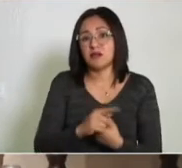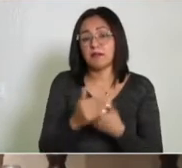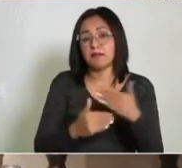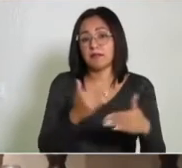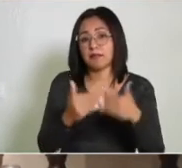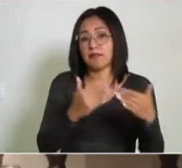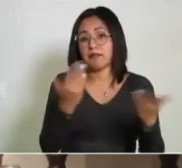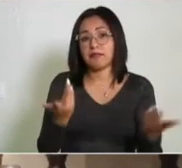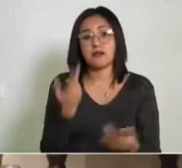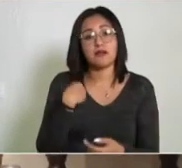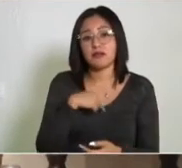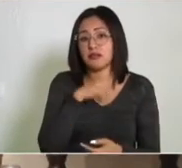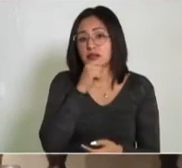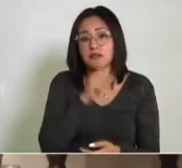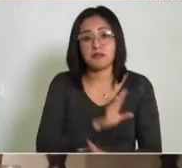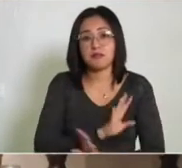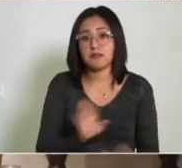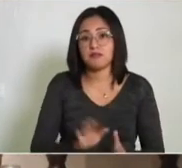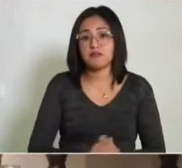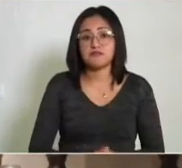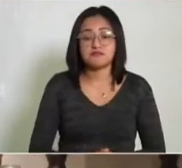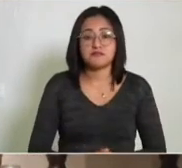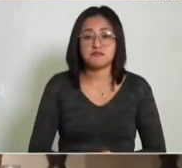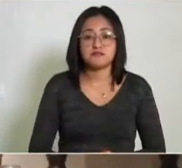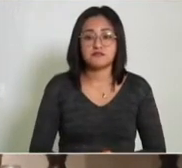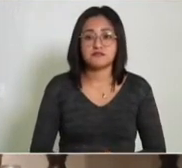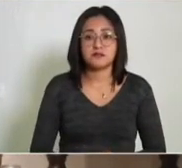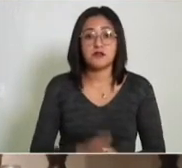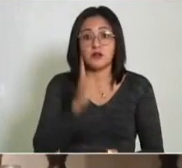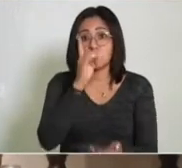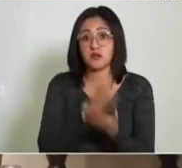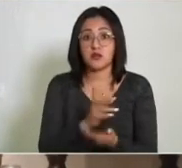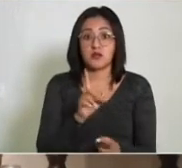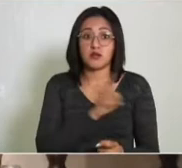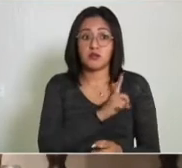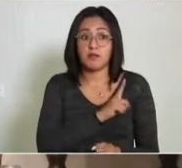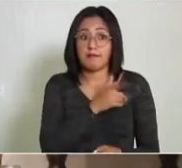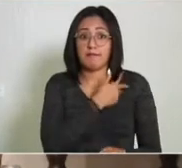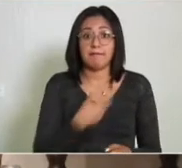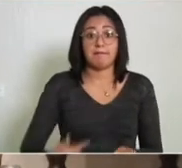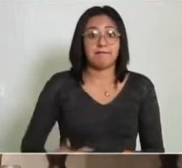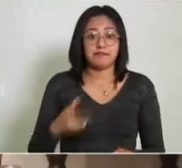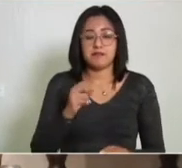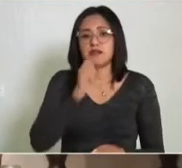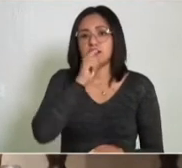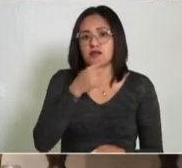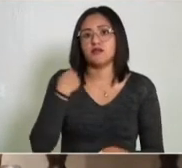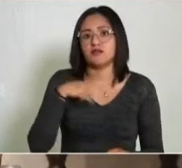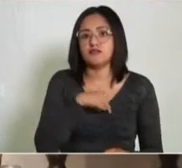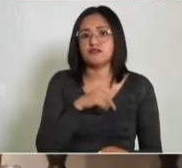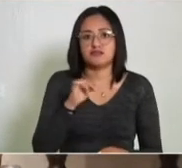Pues así estamos nosotros. No solamente los alcaldes, sino nosotros.